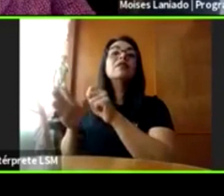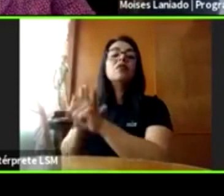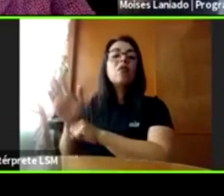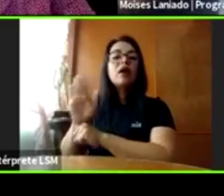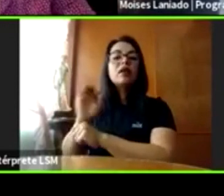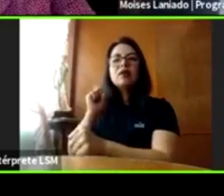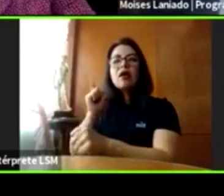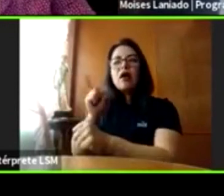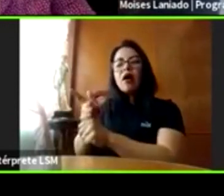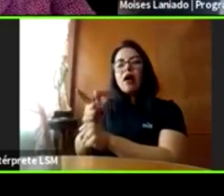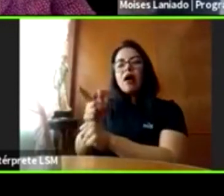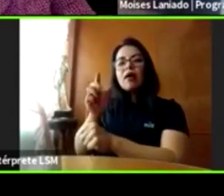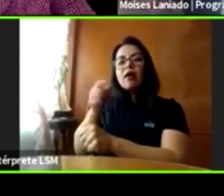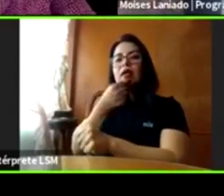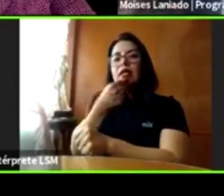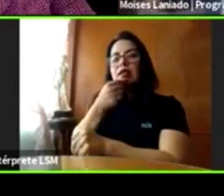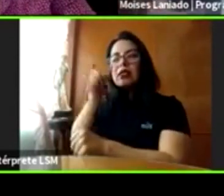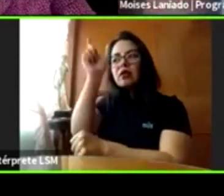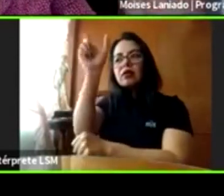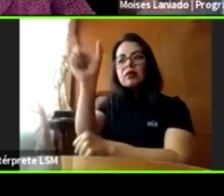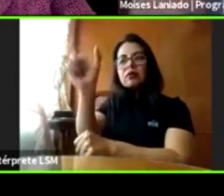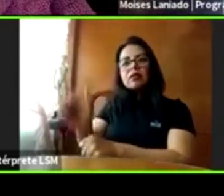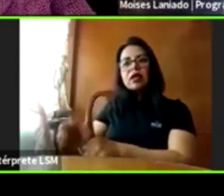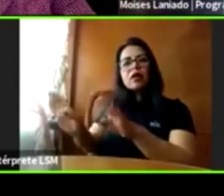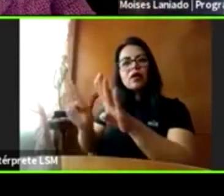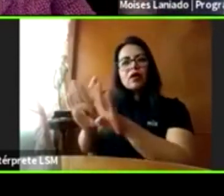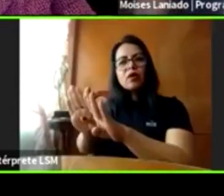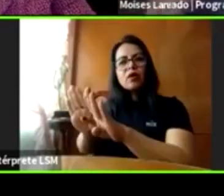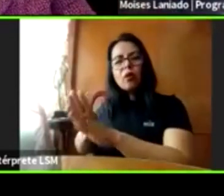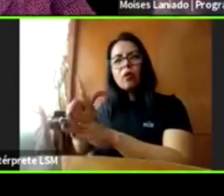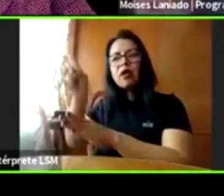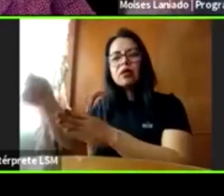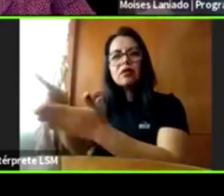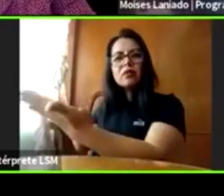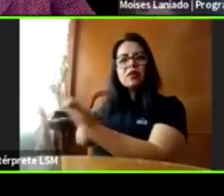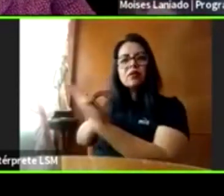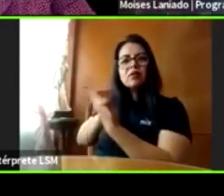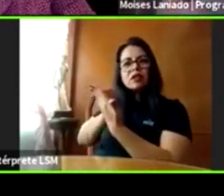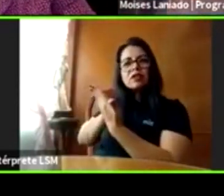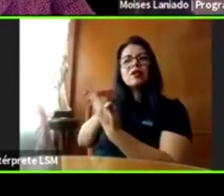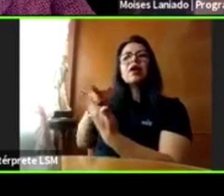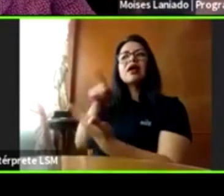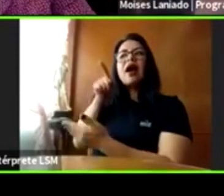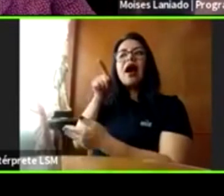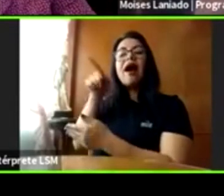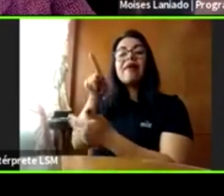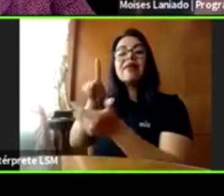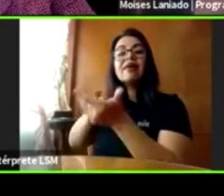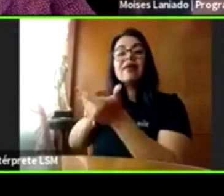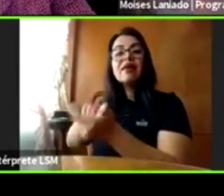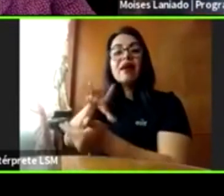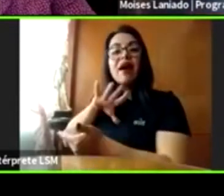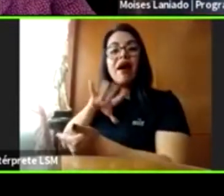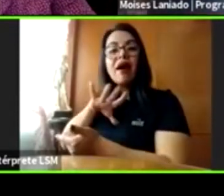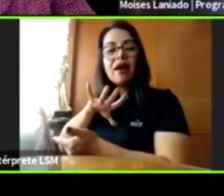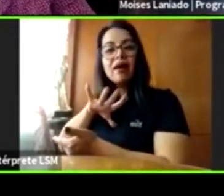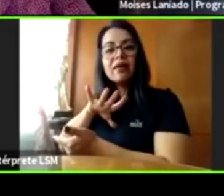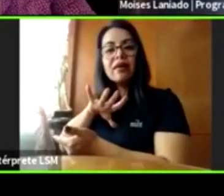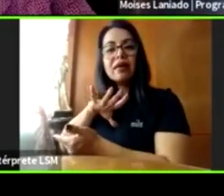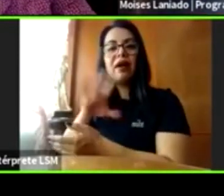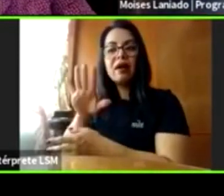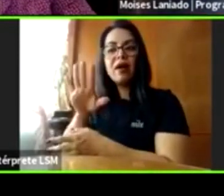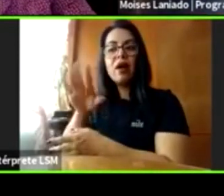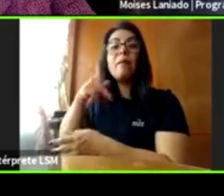detectar por medio de ellos, que el niño nos está diciendo algo, pero en su idioma, no en el idioma que nosotros podemos entender